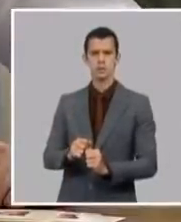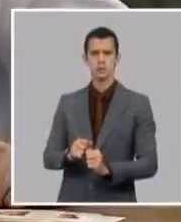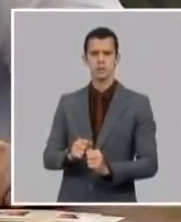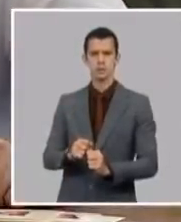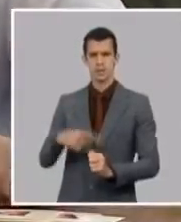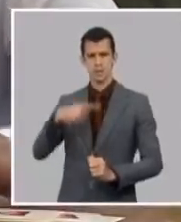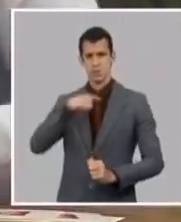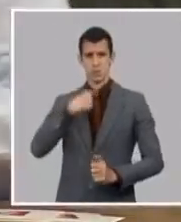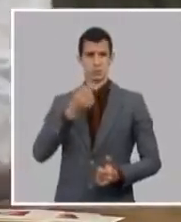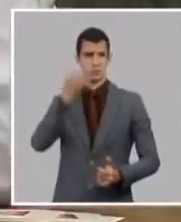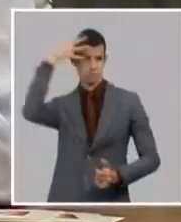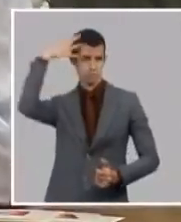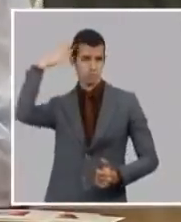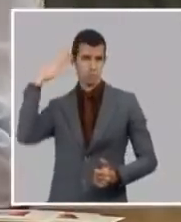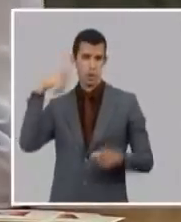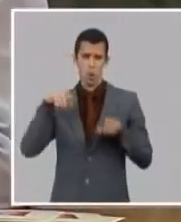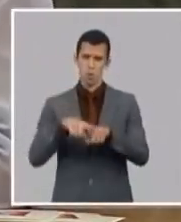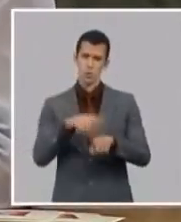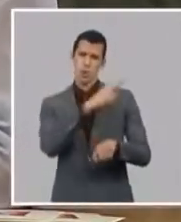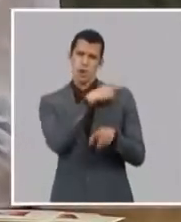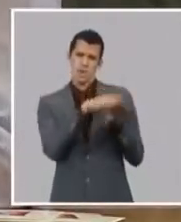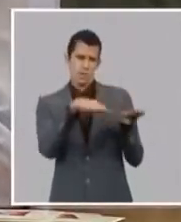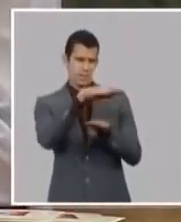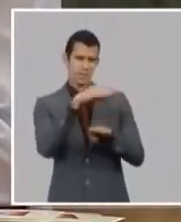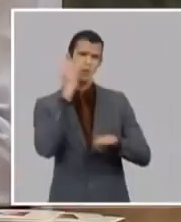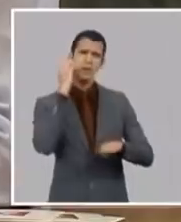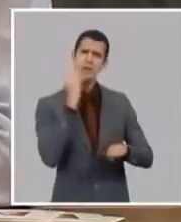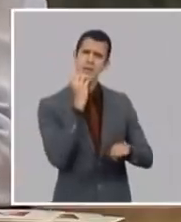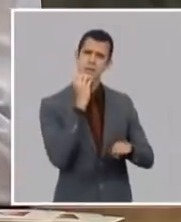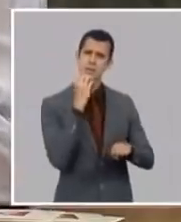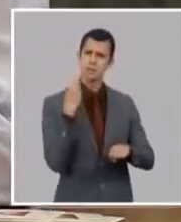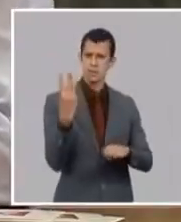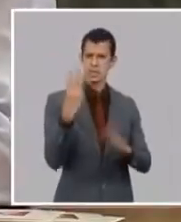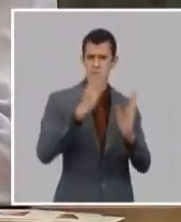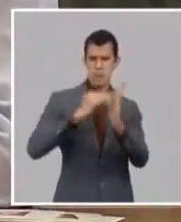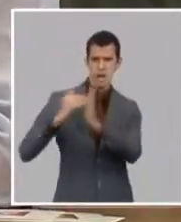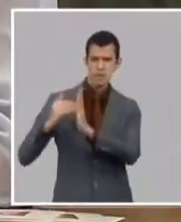tres veces para analizar las estrategias de Matanz